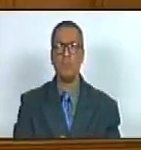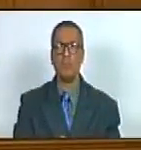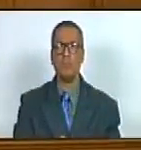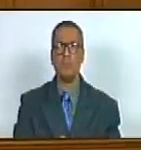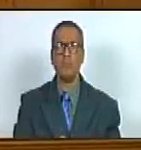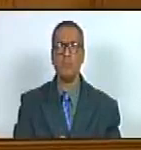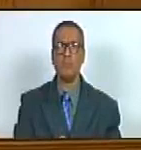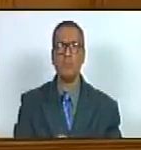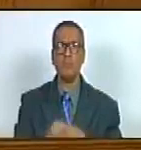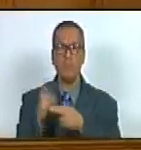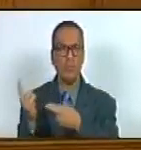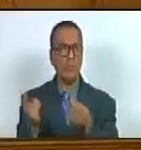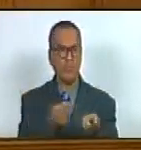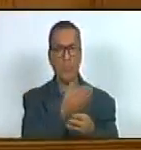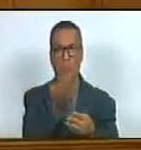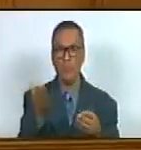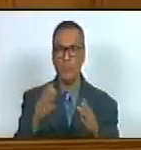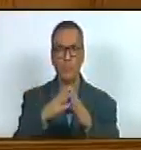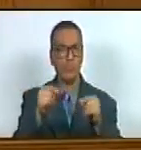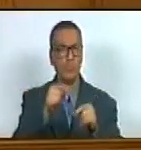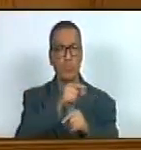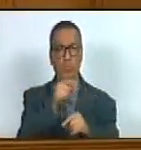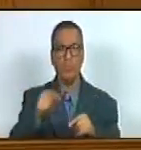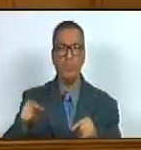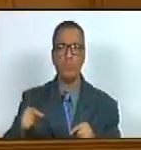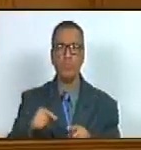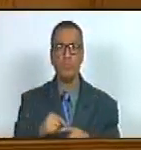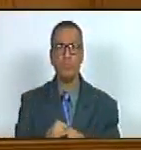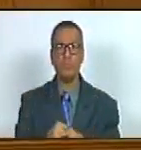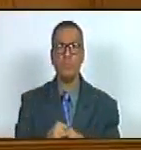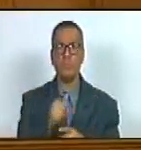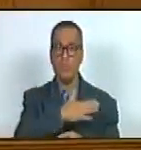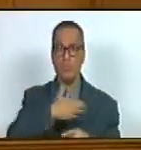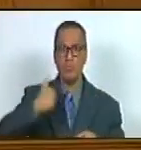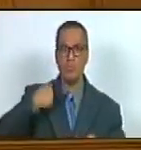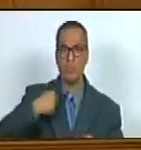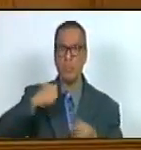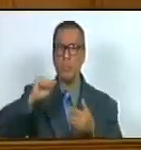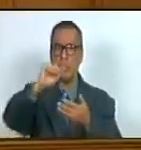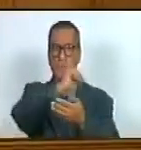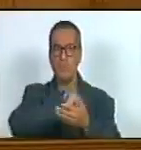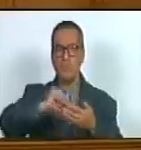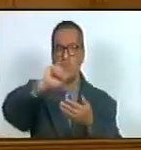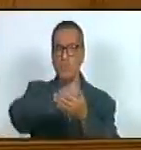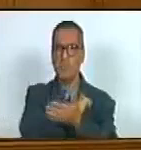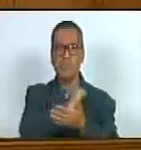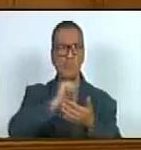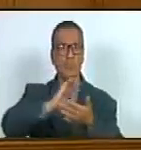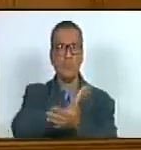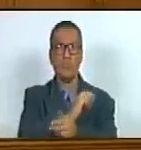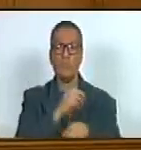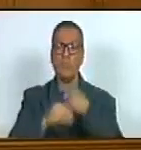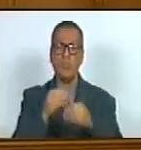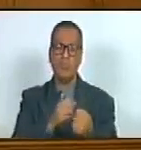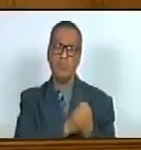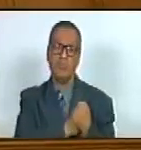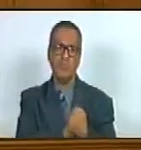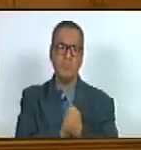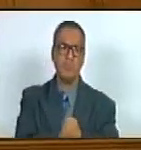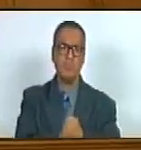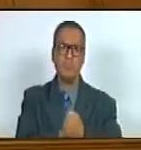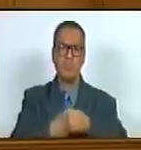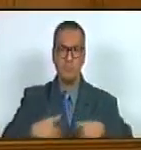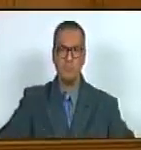lo invito y los invito a todo aquel que quiera borrar murales hecho con el amor el esfuerzo y el